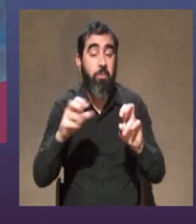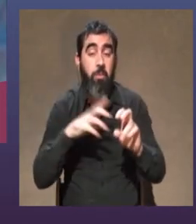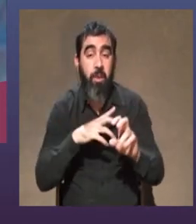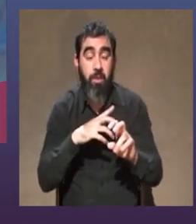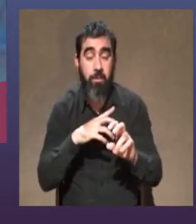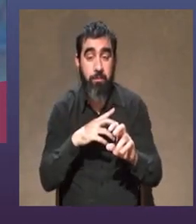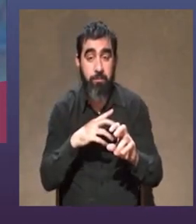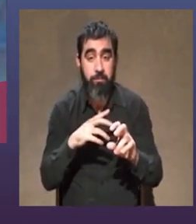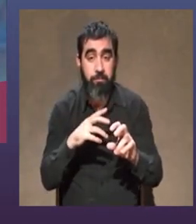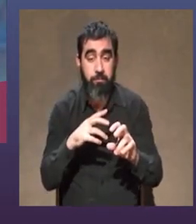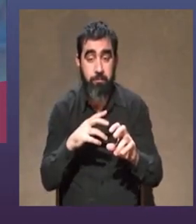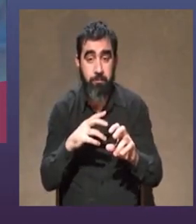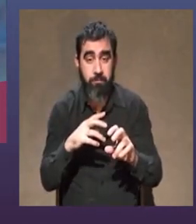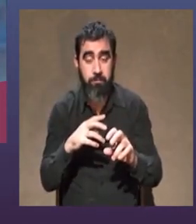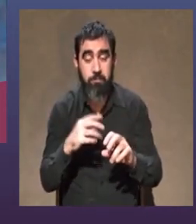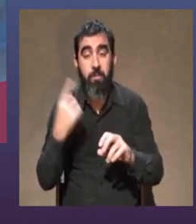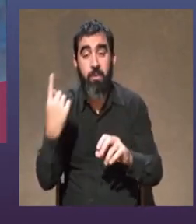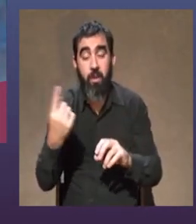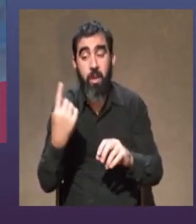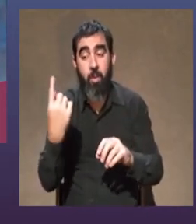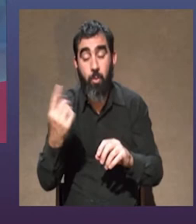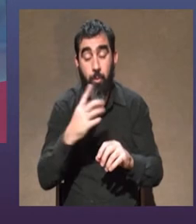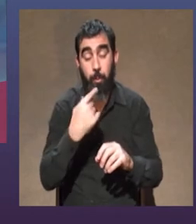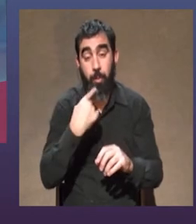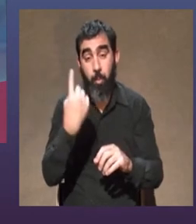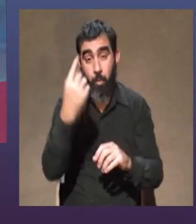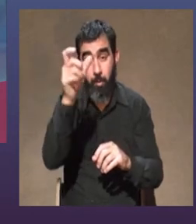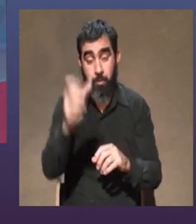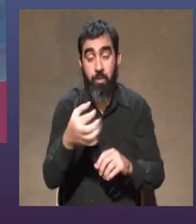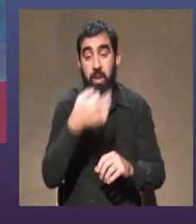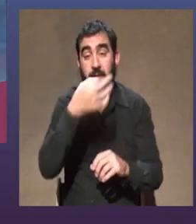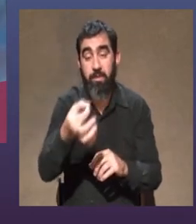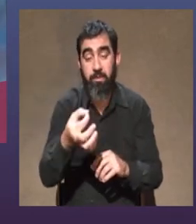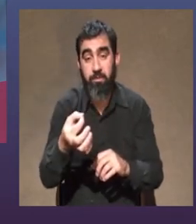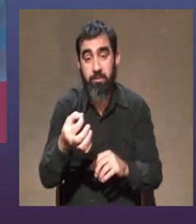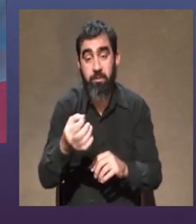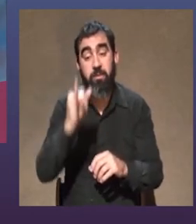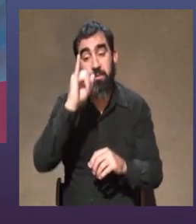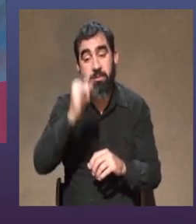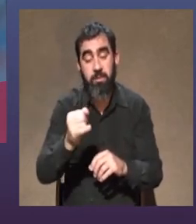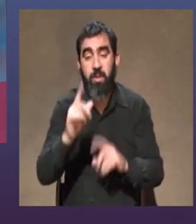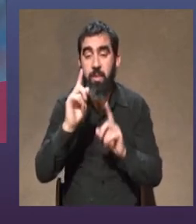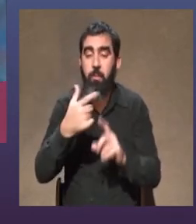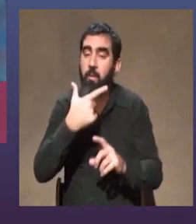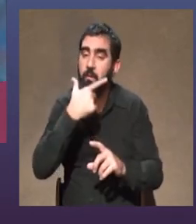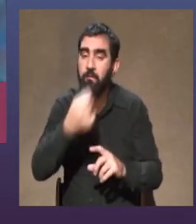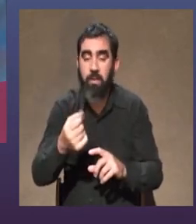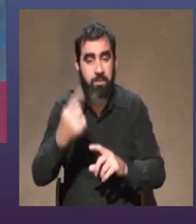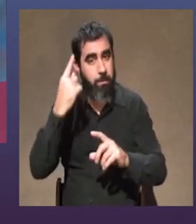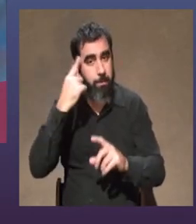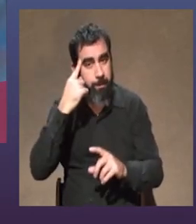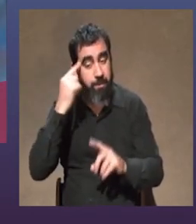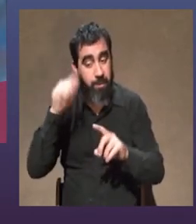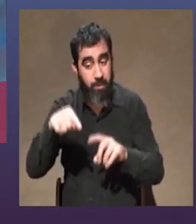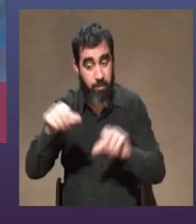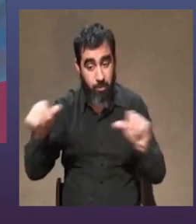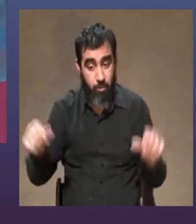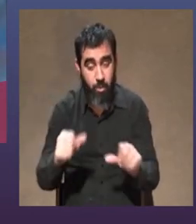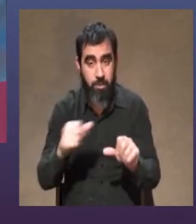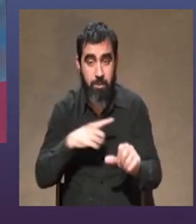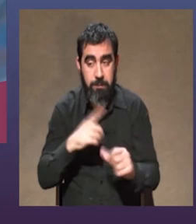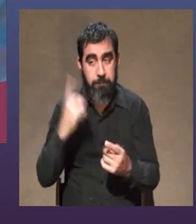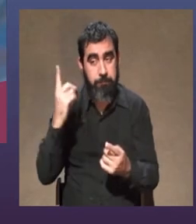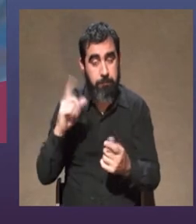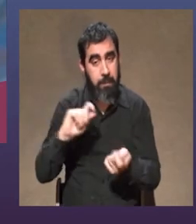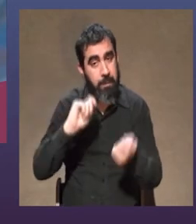el parte uno de ellos por ejemplo dice bueno bueno sí hay que facilitar y pensar que todo esto nos va a condicionar